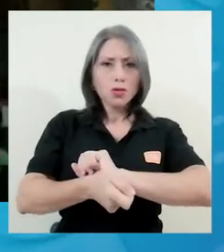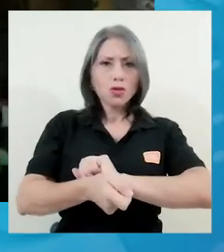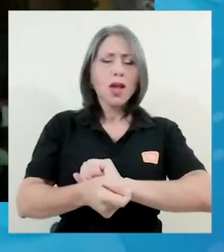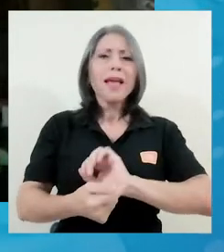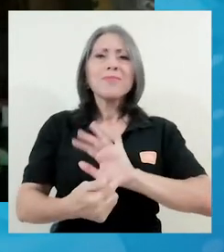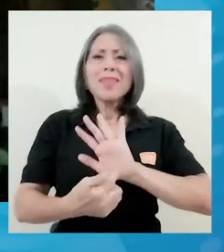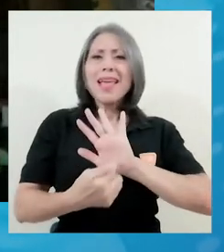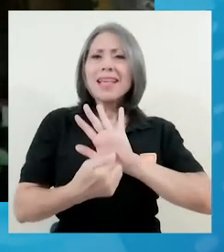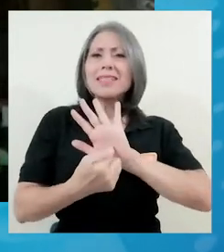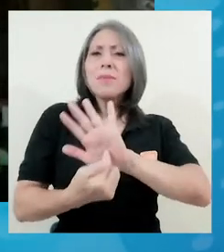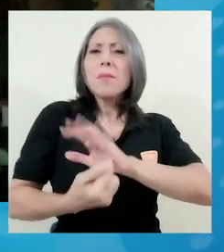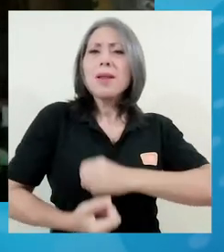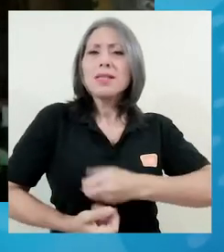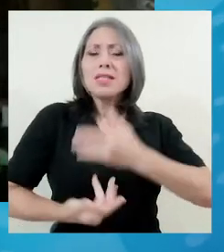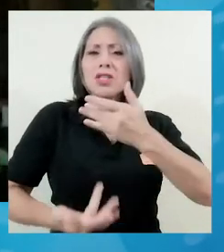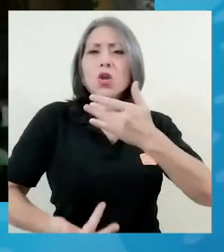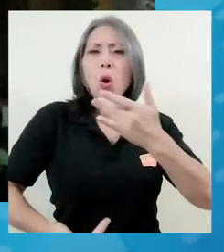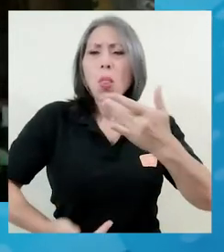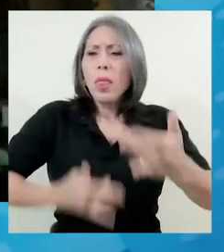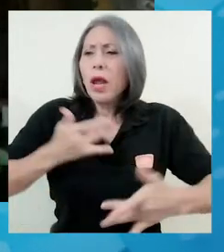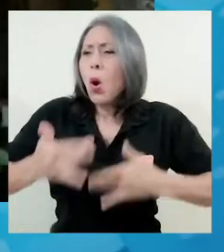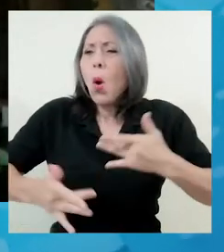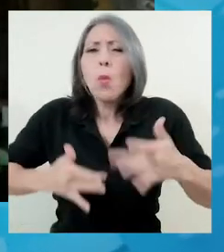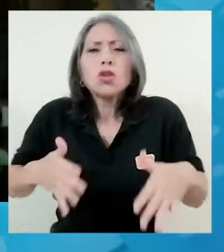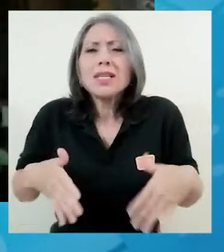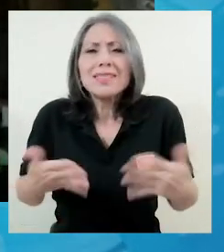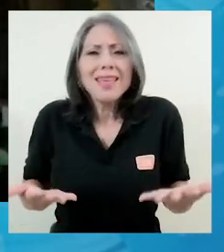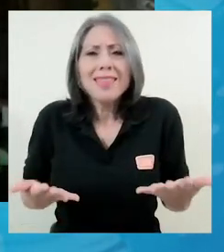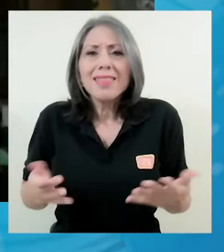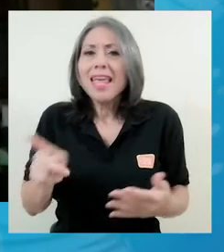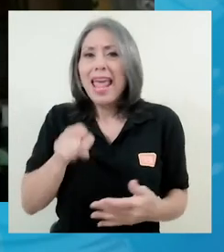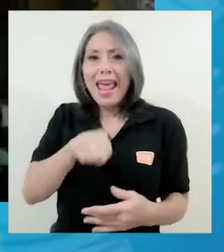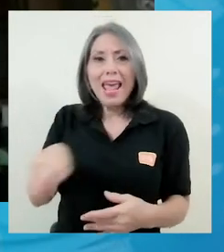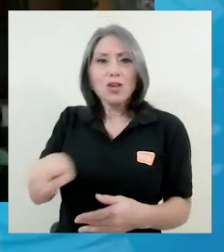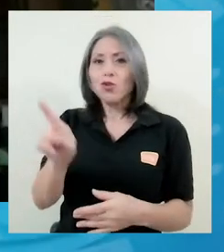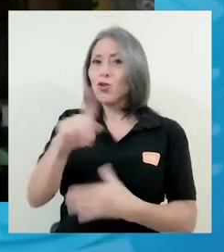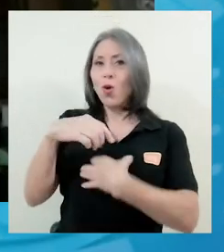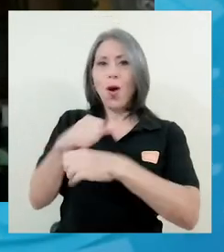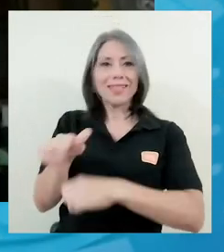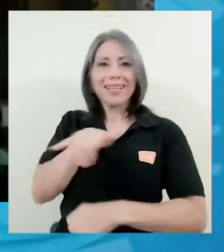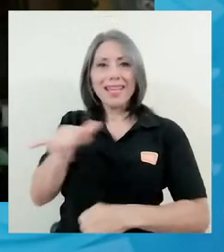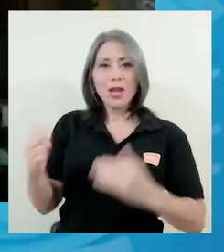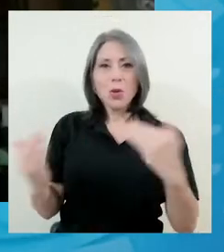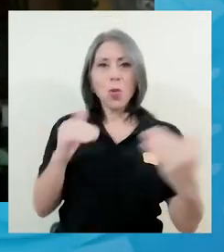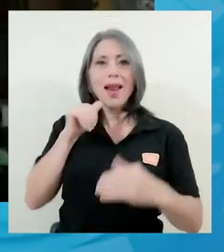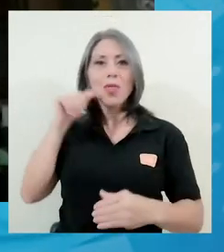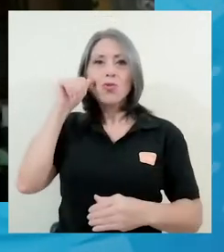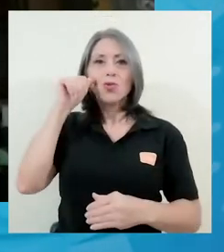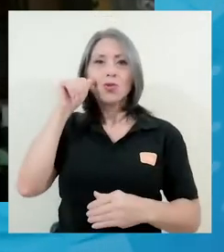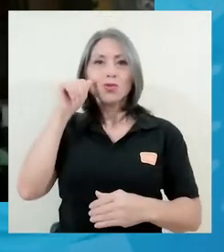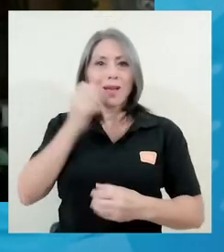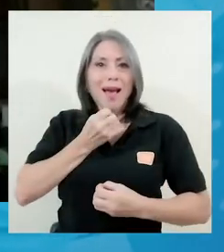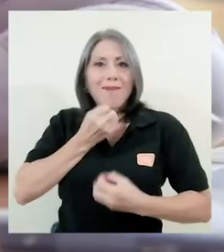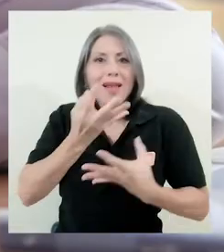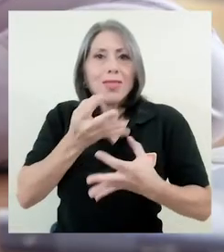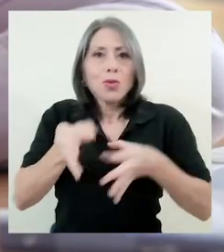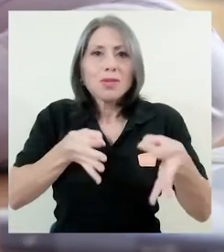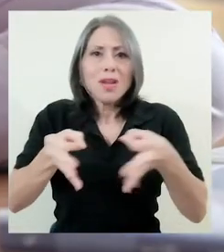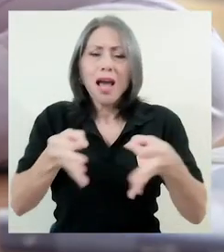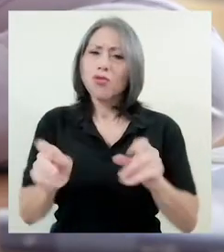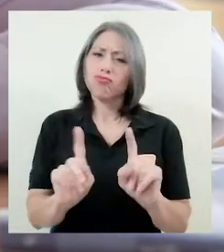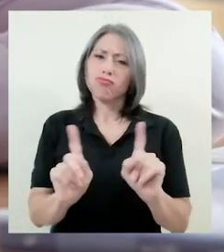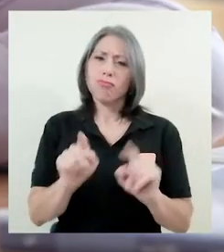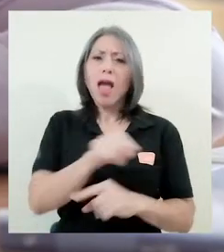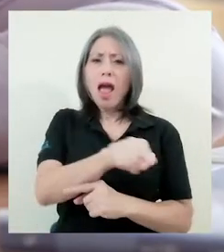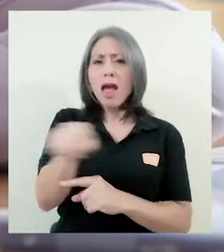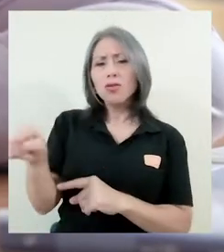malestar no va ser como necesariamente la hacemos los adultos, que es hablando o explicando cosas, sino más bien lo vamos